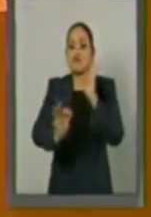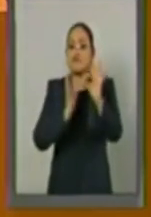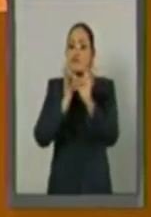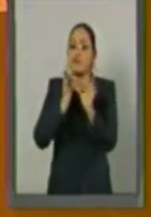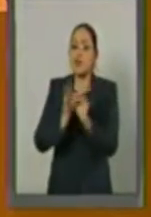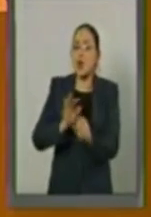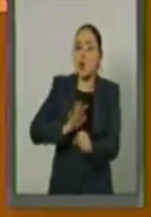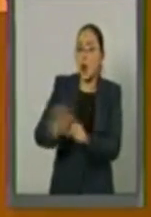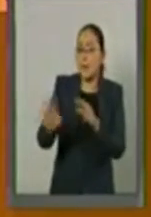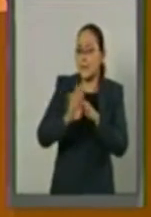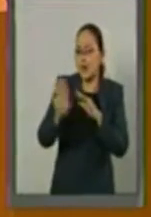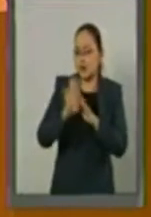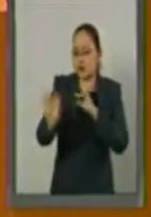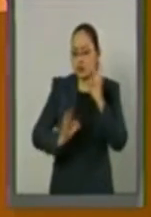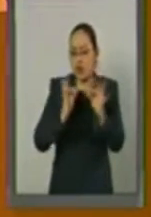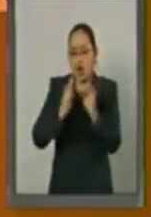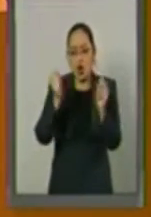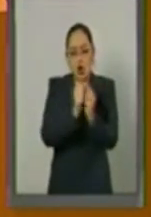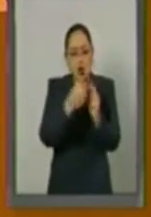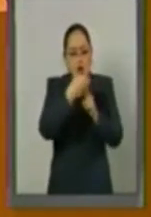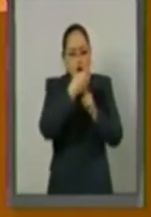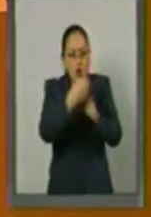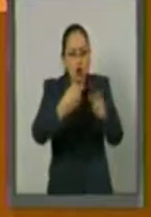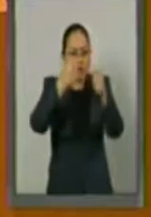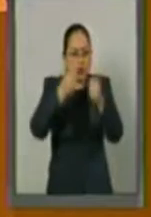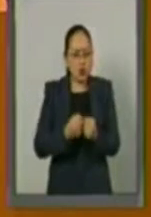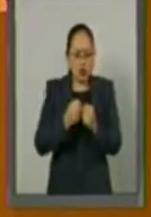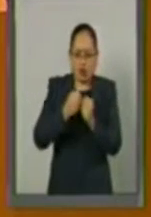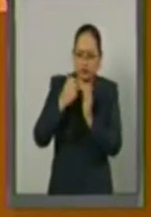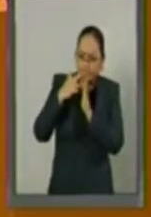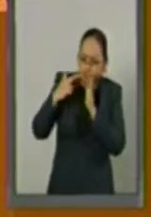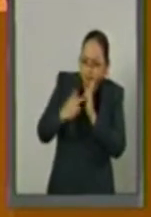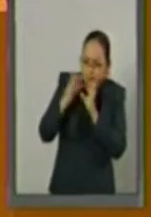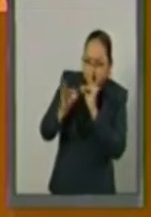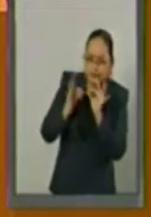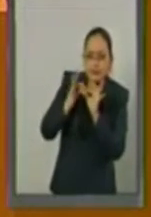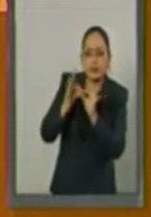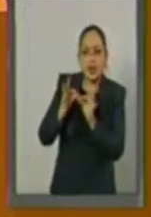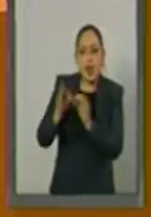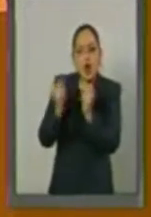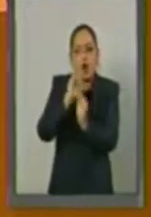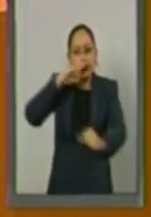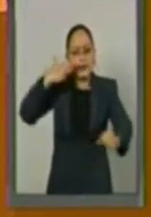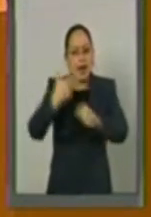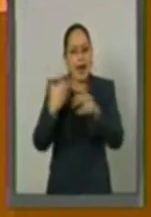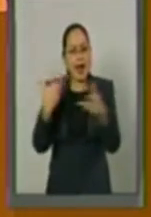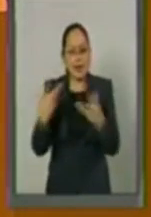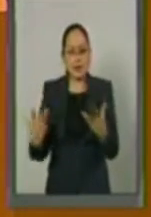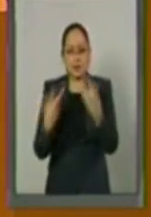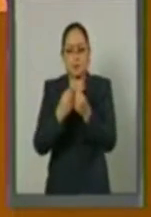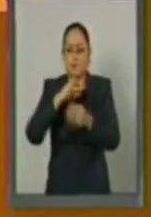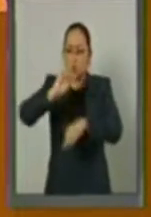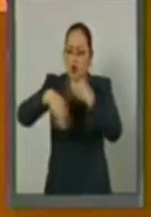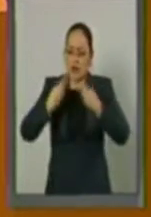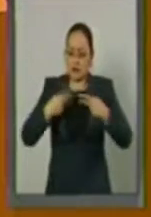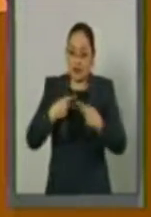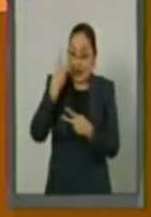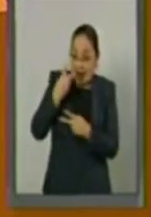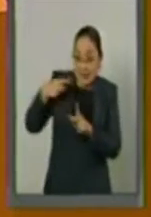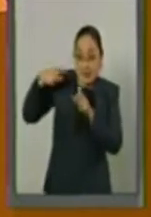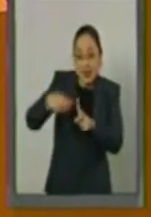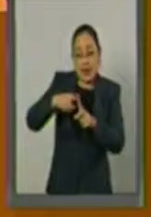la movilidad ordenada, segura, regular y responsable de todas las personas es una tarea